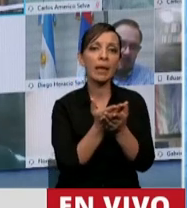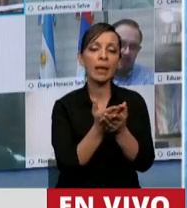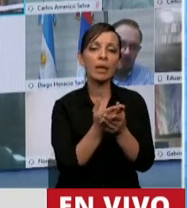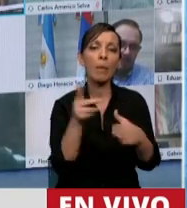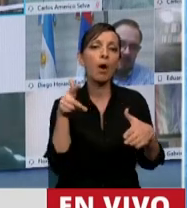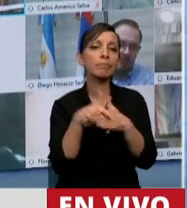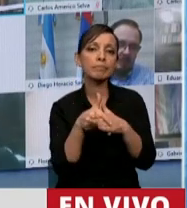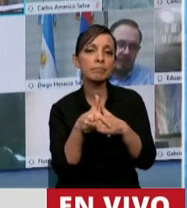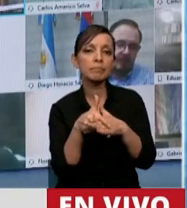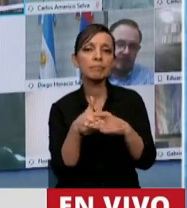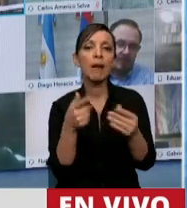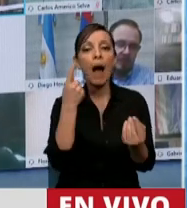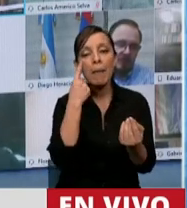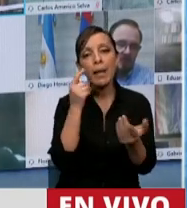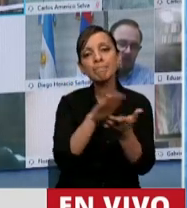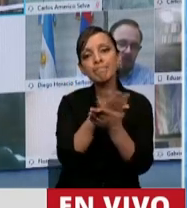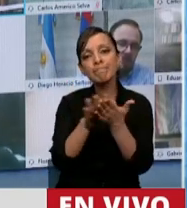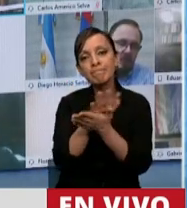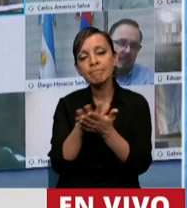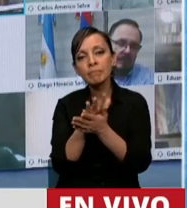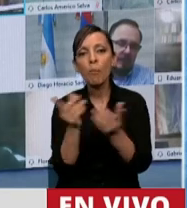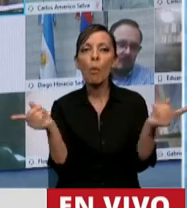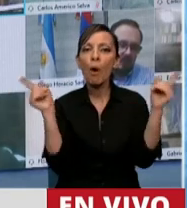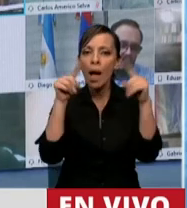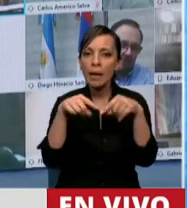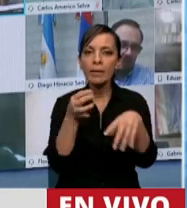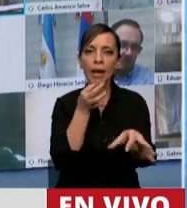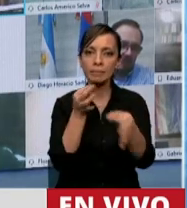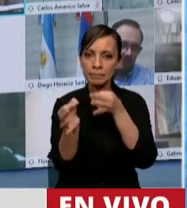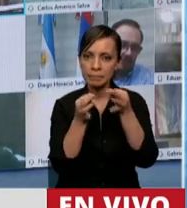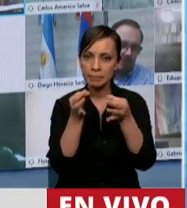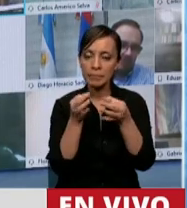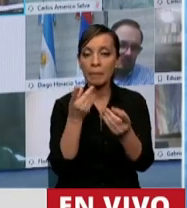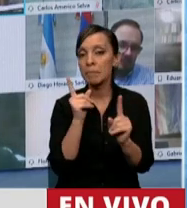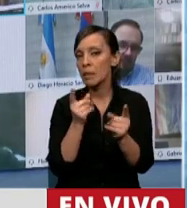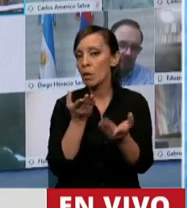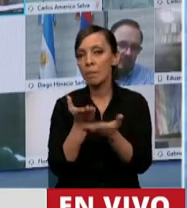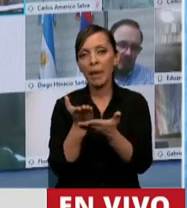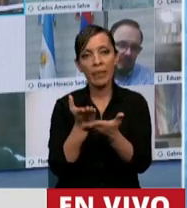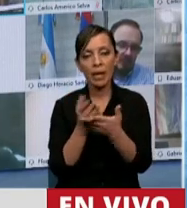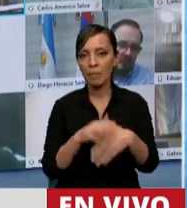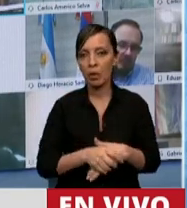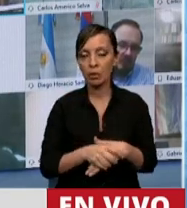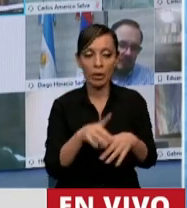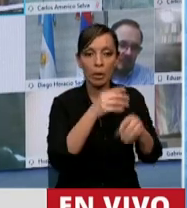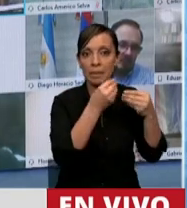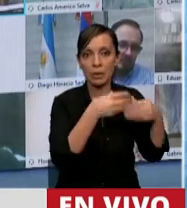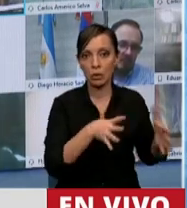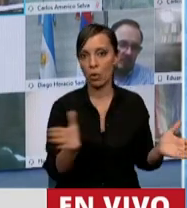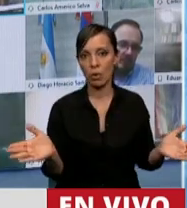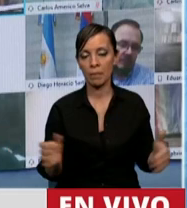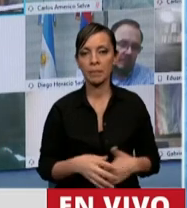para que encontremos de nuevo esa recomposición del diálogo que venimos pidiendo desde el comienzo.